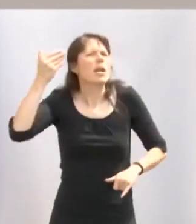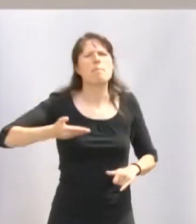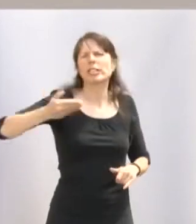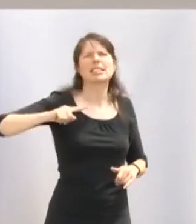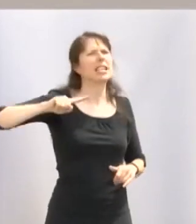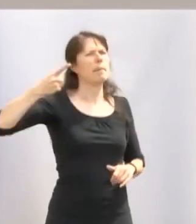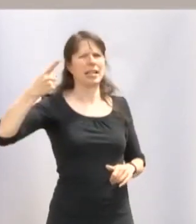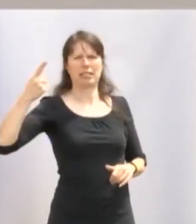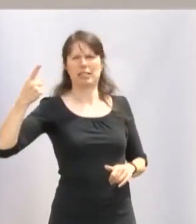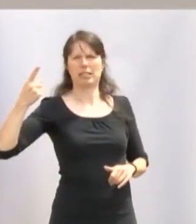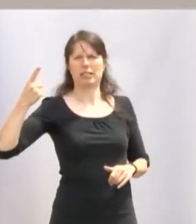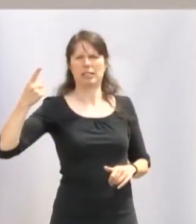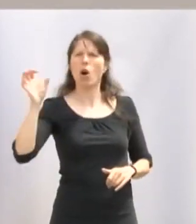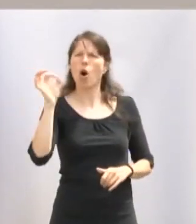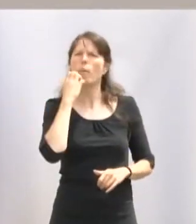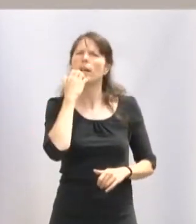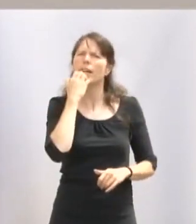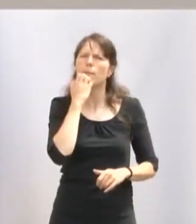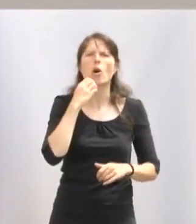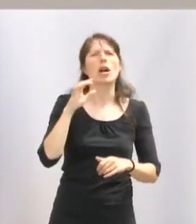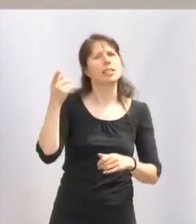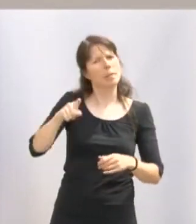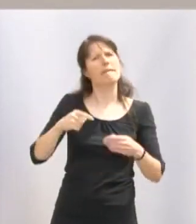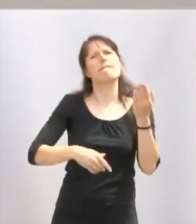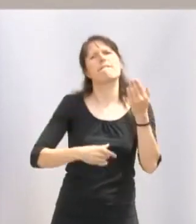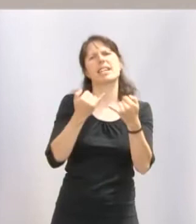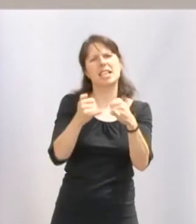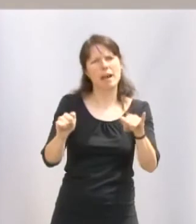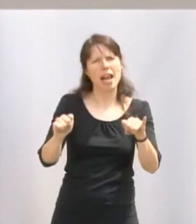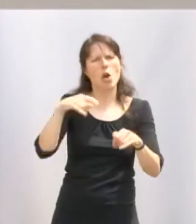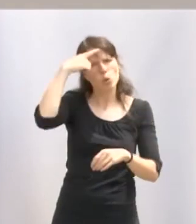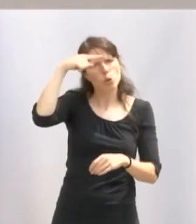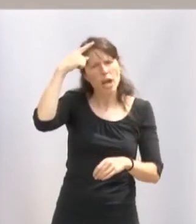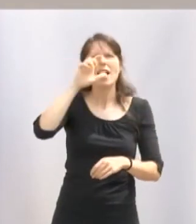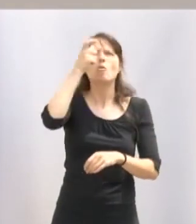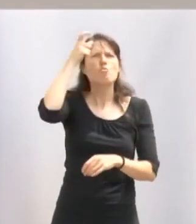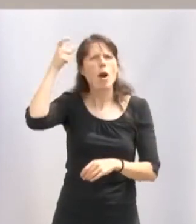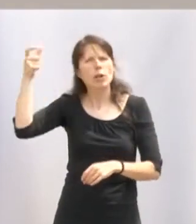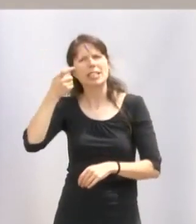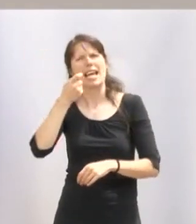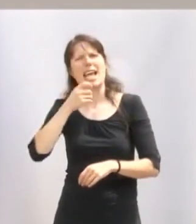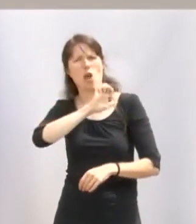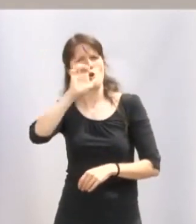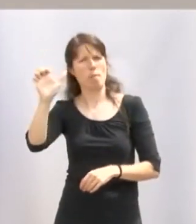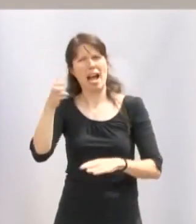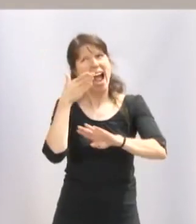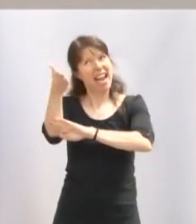Europeades, el Festival Cultural de los Pueblos de Europa al que han acudido en una veintena de ocasiones.